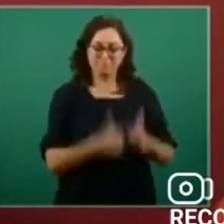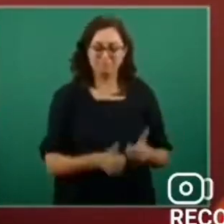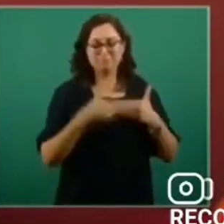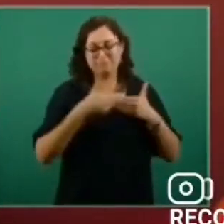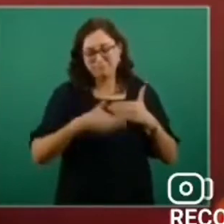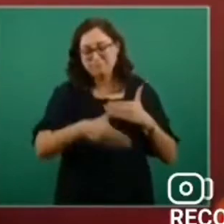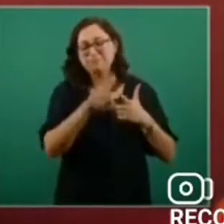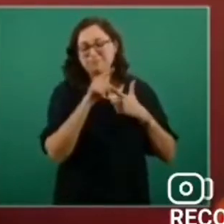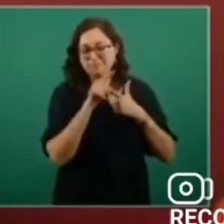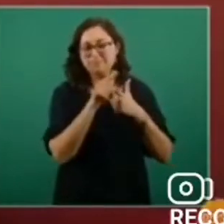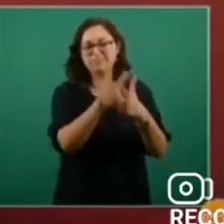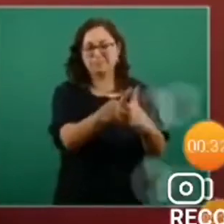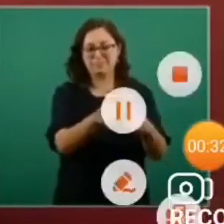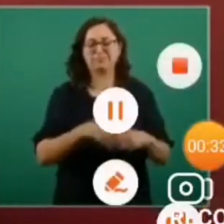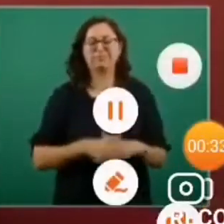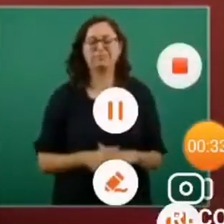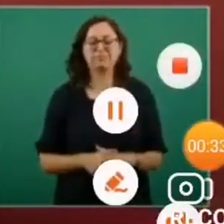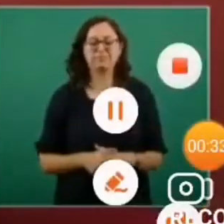aislamiento y en reposo relativo.